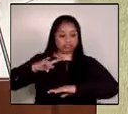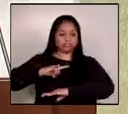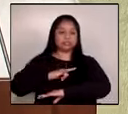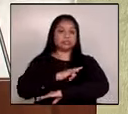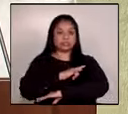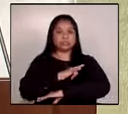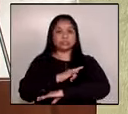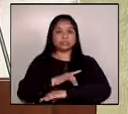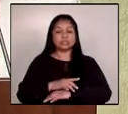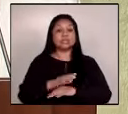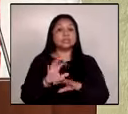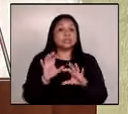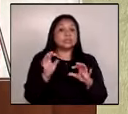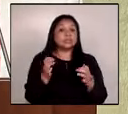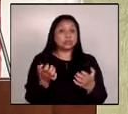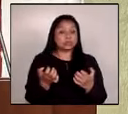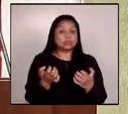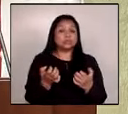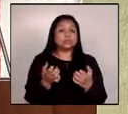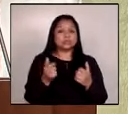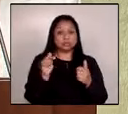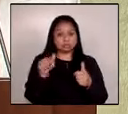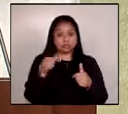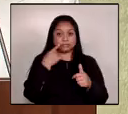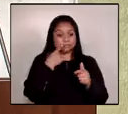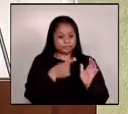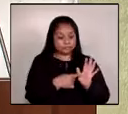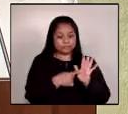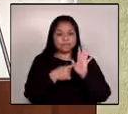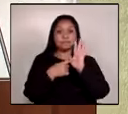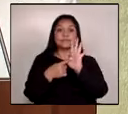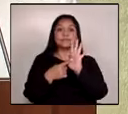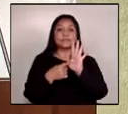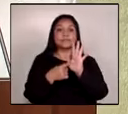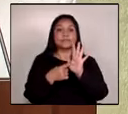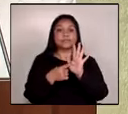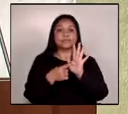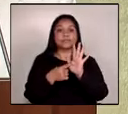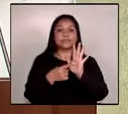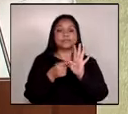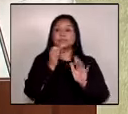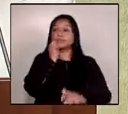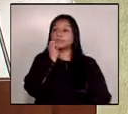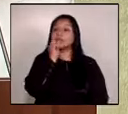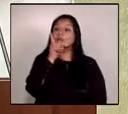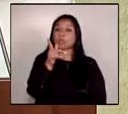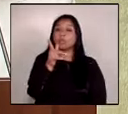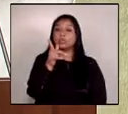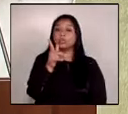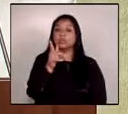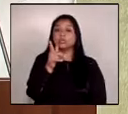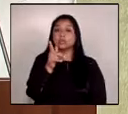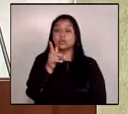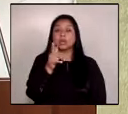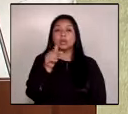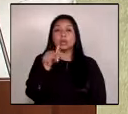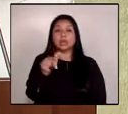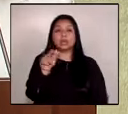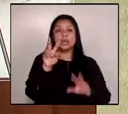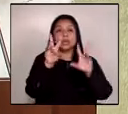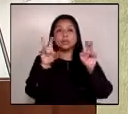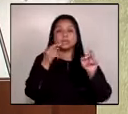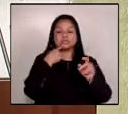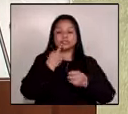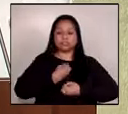debido a eso se presentó la denuncia en la que se